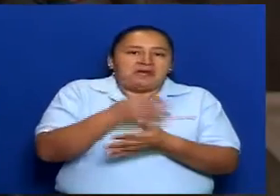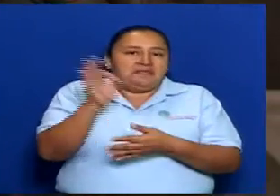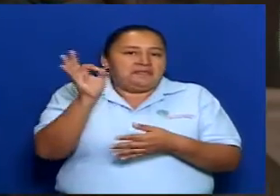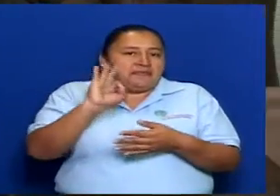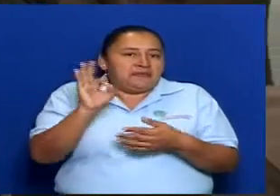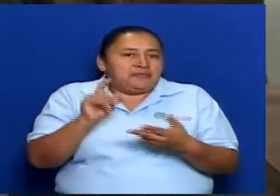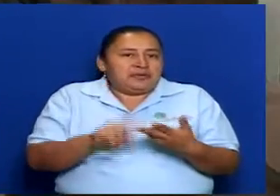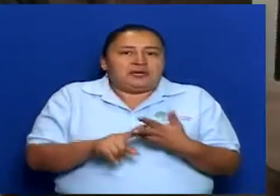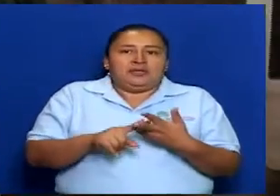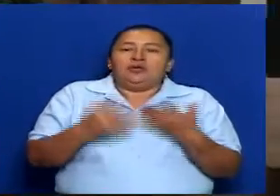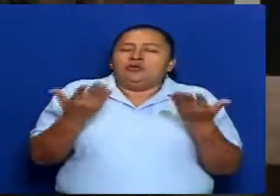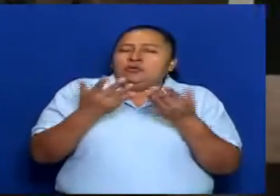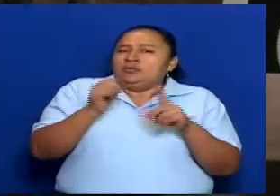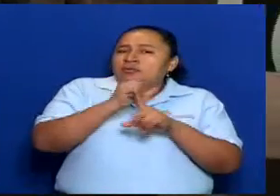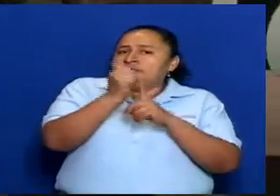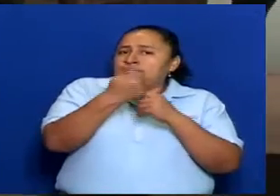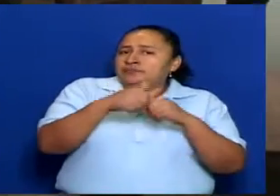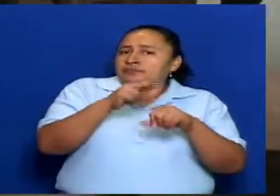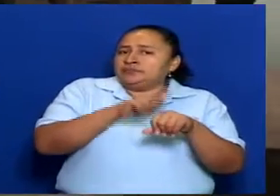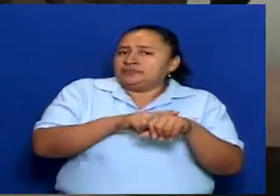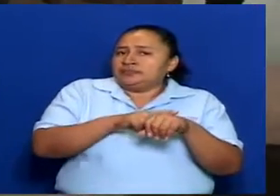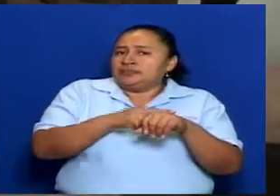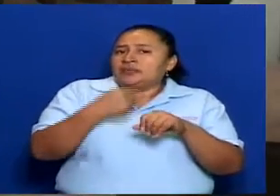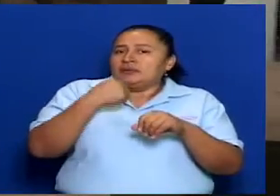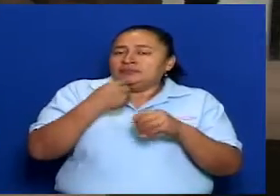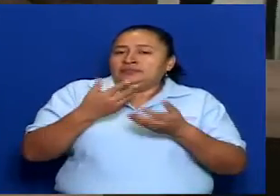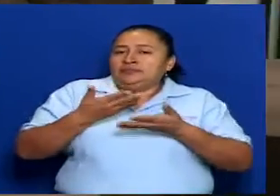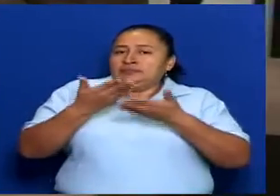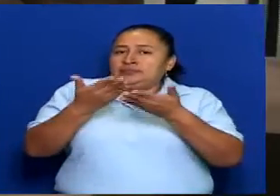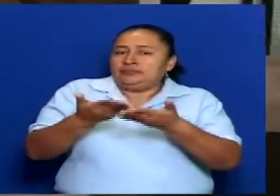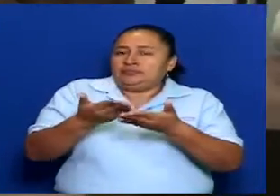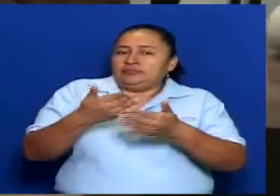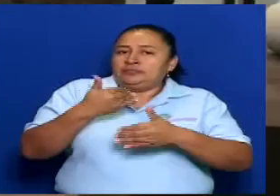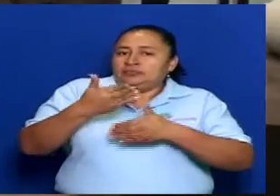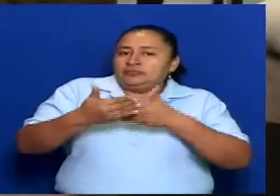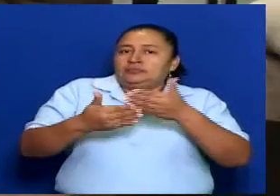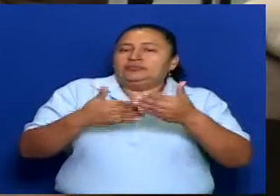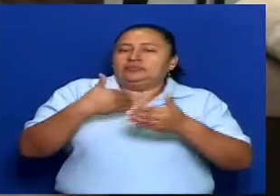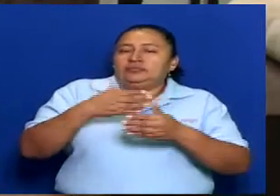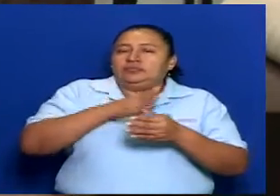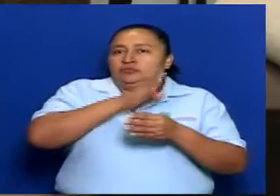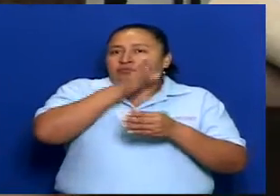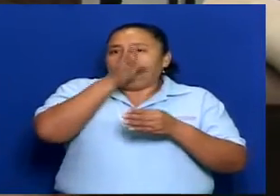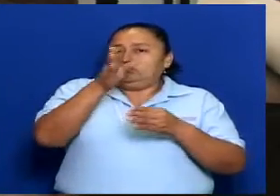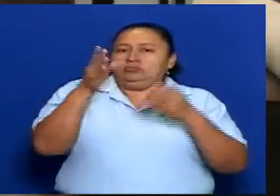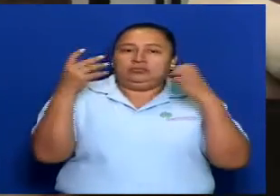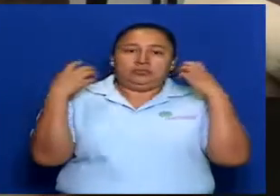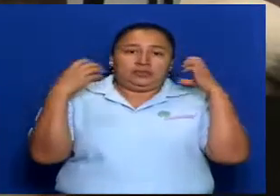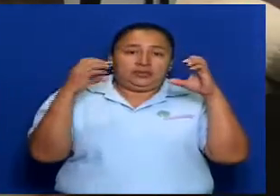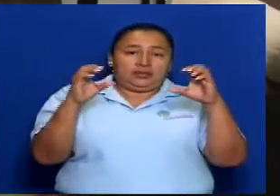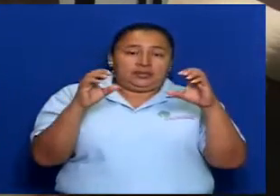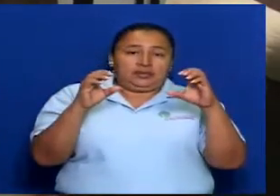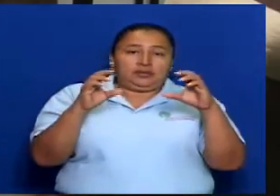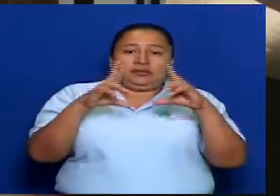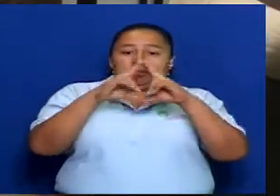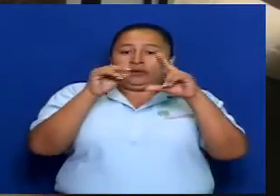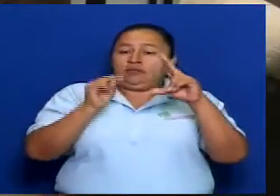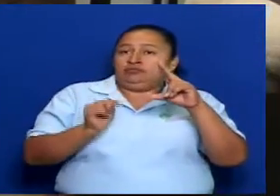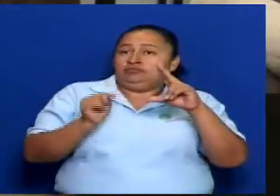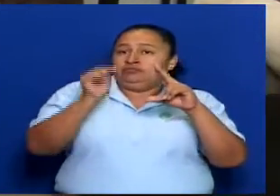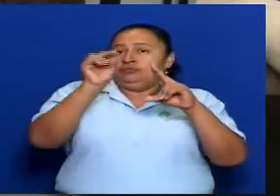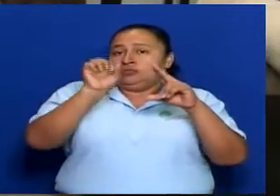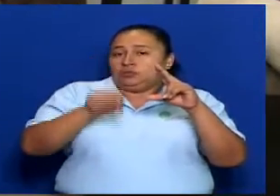cómo la Asamblea Nacional dice, legislando para vos hasta la Costa Caribe, cómo estamos